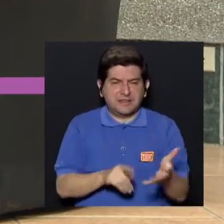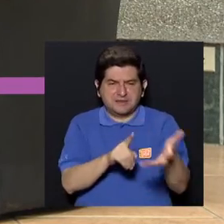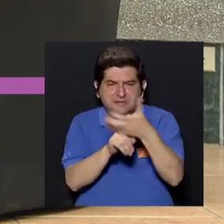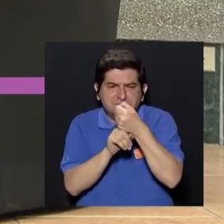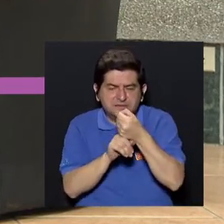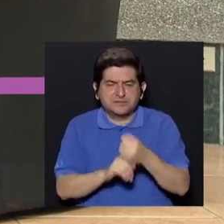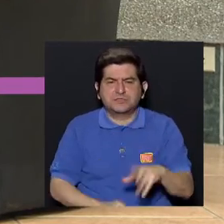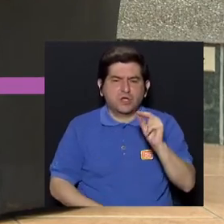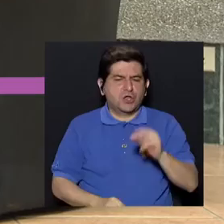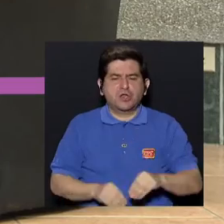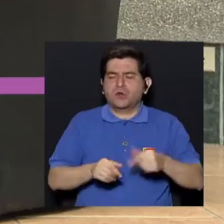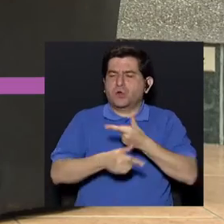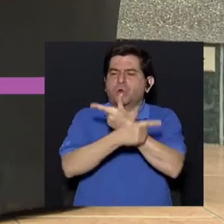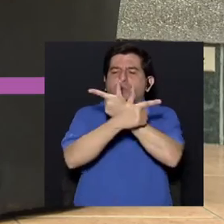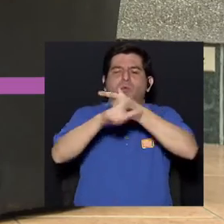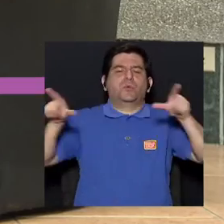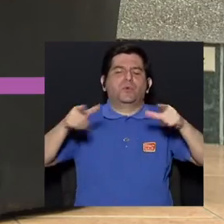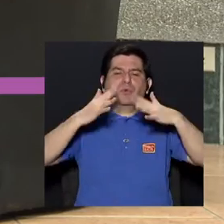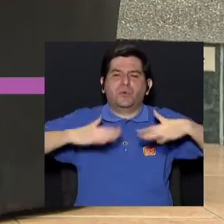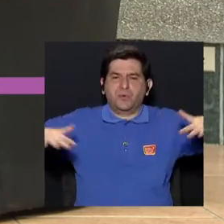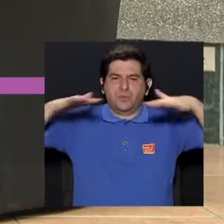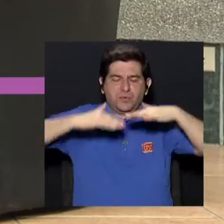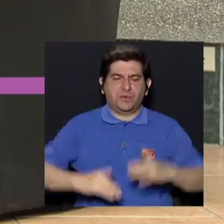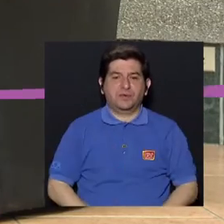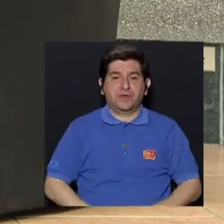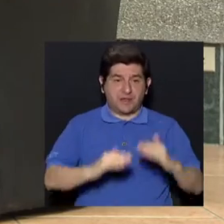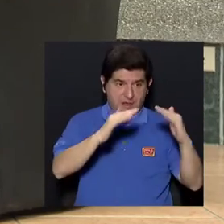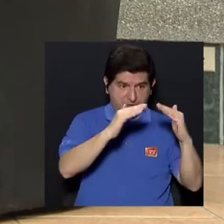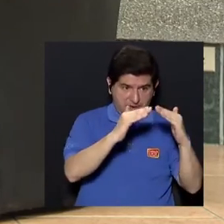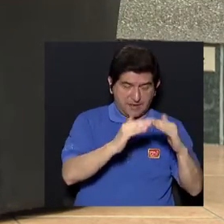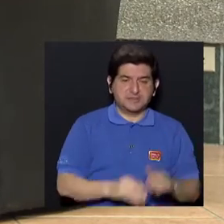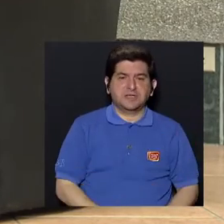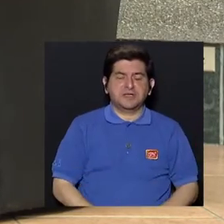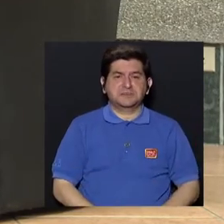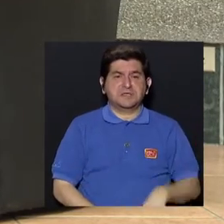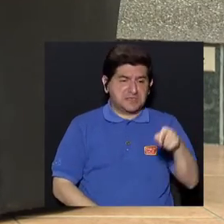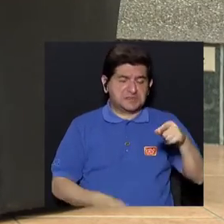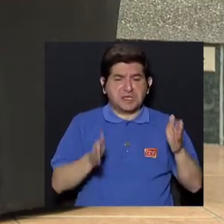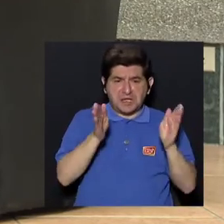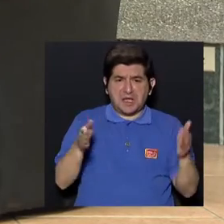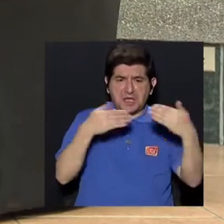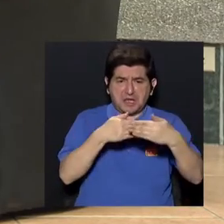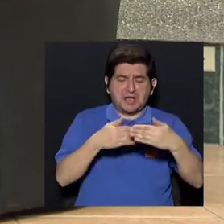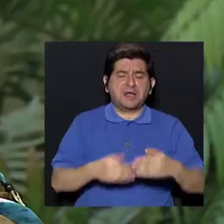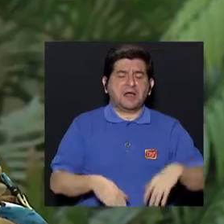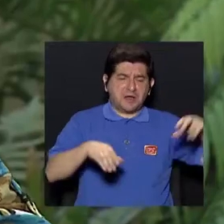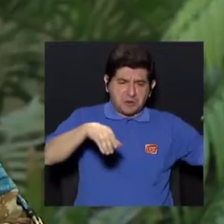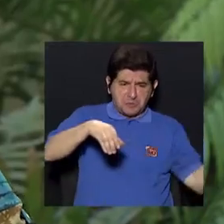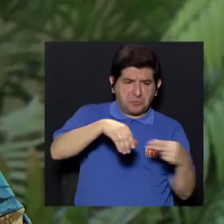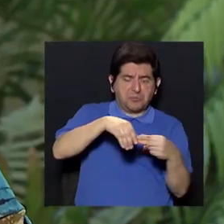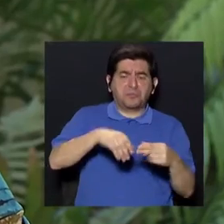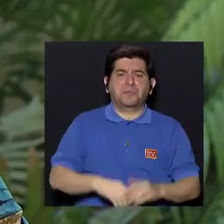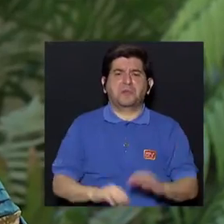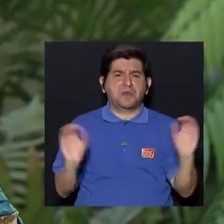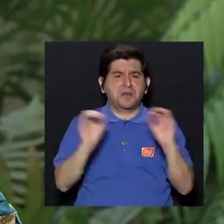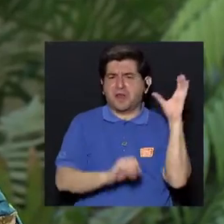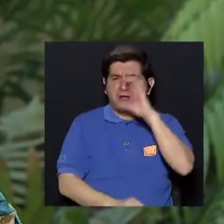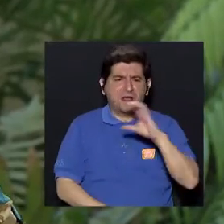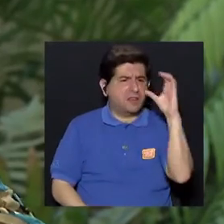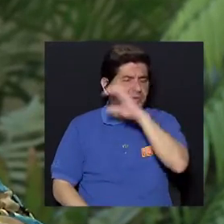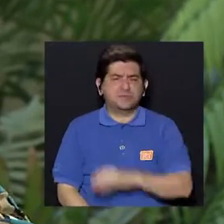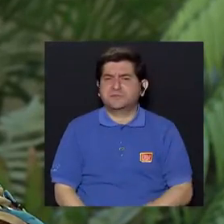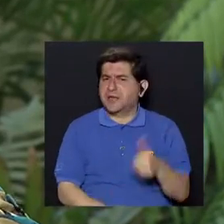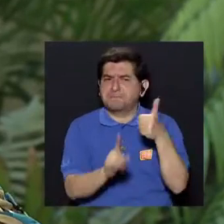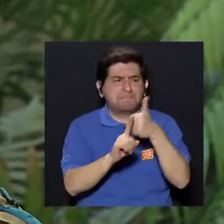Entonces esto no va a salir al ambiente. Entonces desde las casas que es, pongámoslo en la cajita, nada nos cuesta, vamos a tener, no tenemos que buscar nada más,